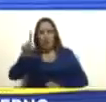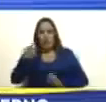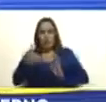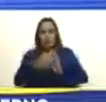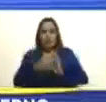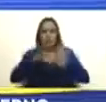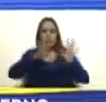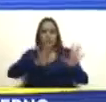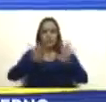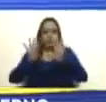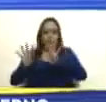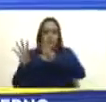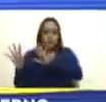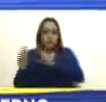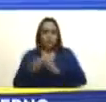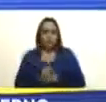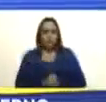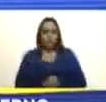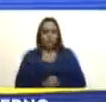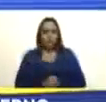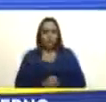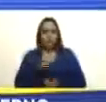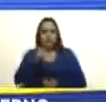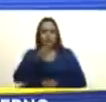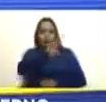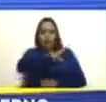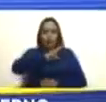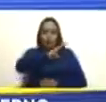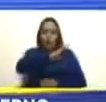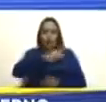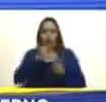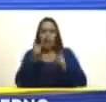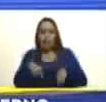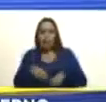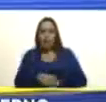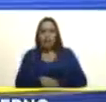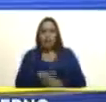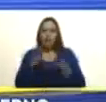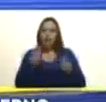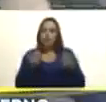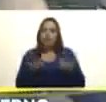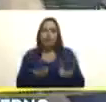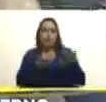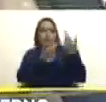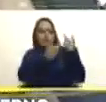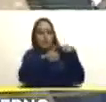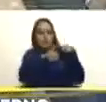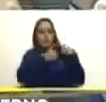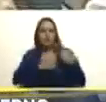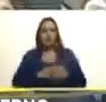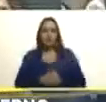es un consejo también de mucha responsabilidad